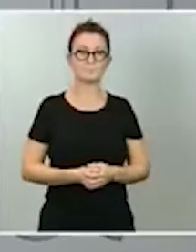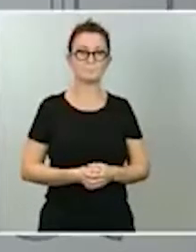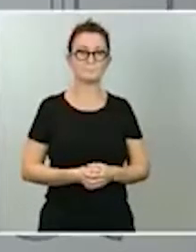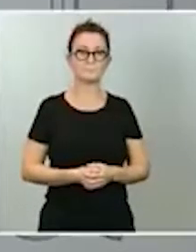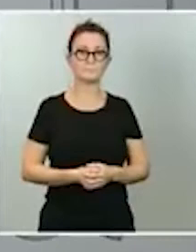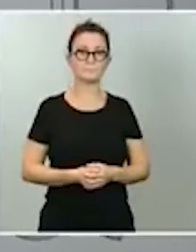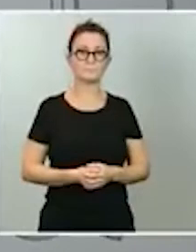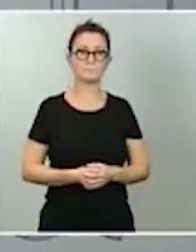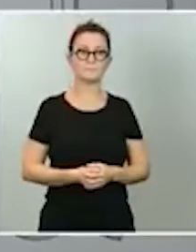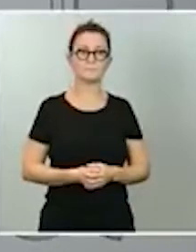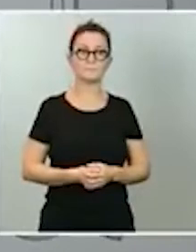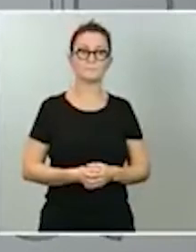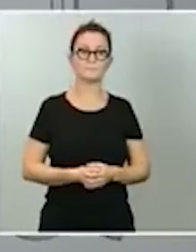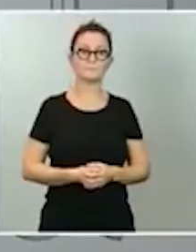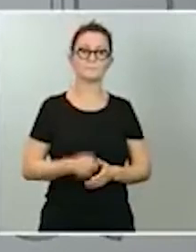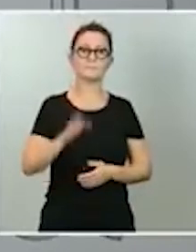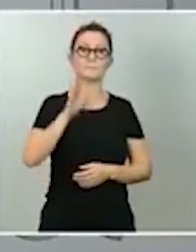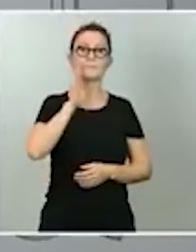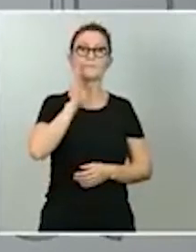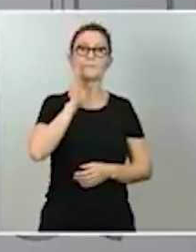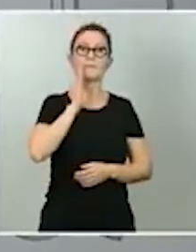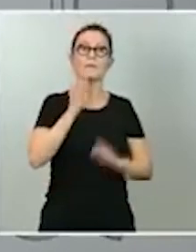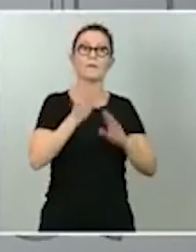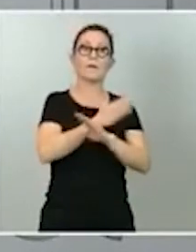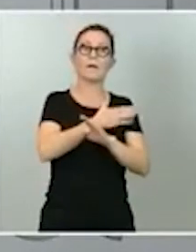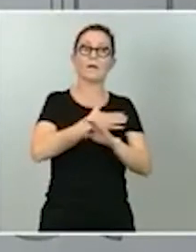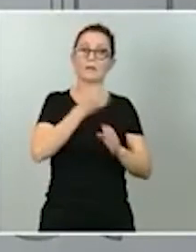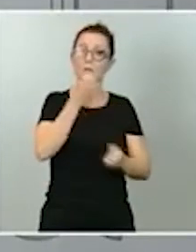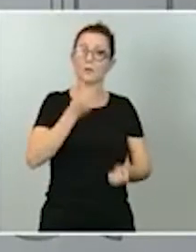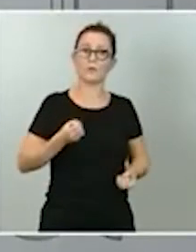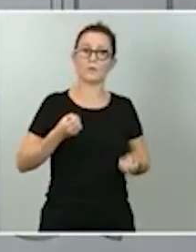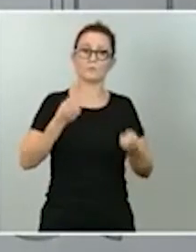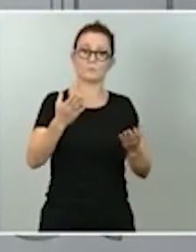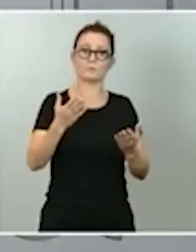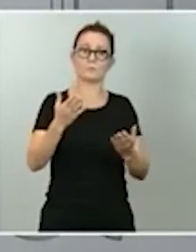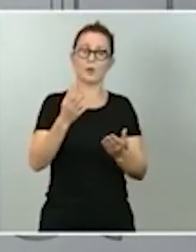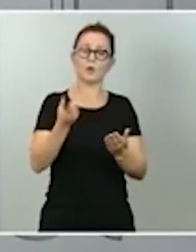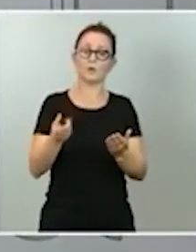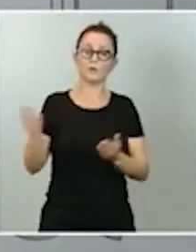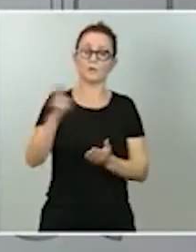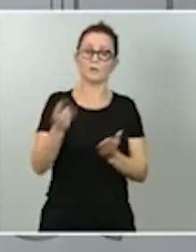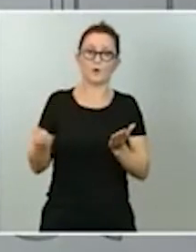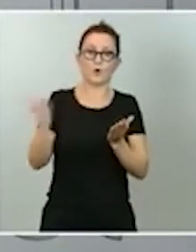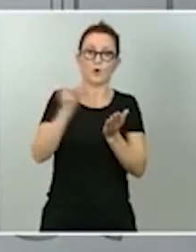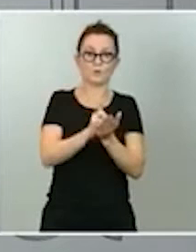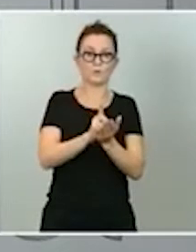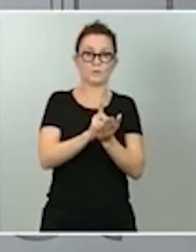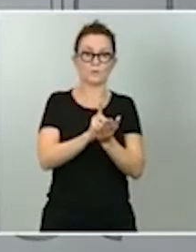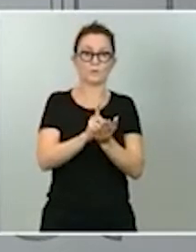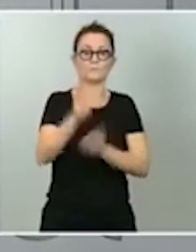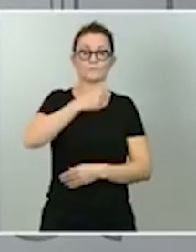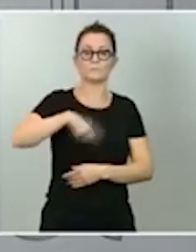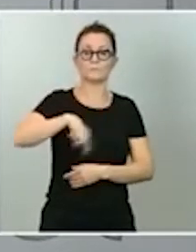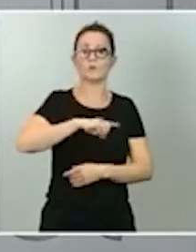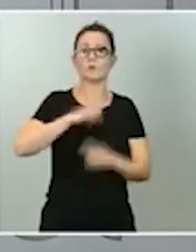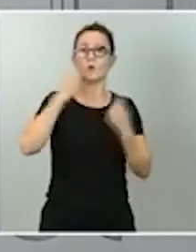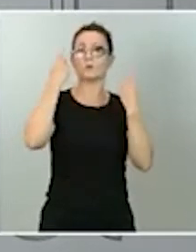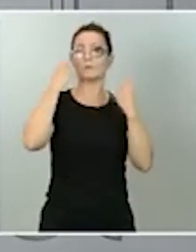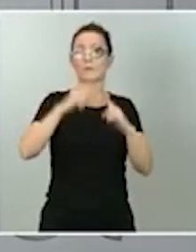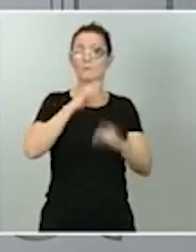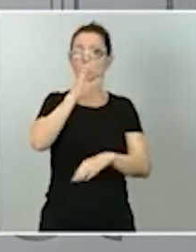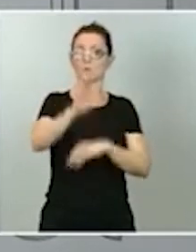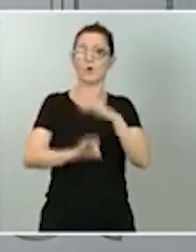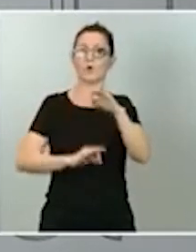transmitirlo. Este Gobierno es absolutamente consciente de la situación que tienen los órganos que no pueden ser renovados por el